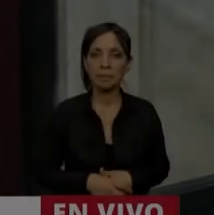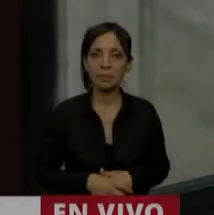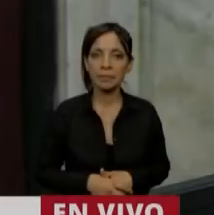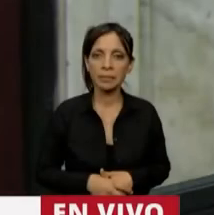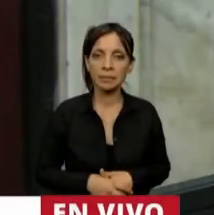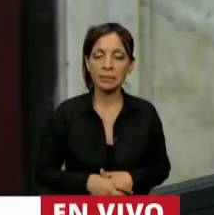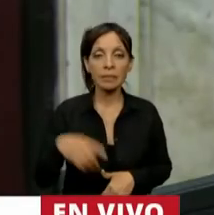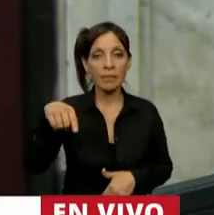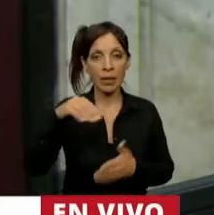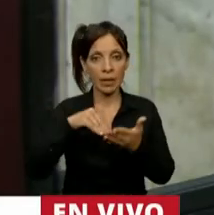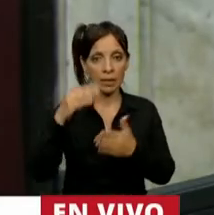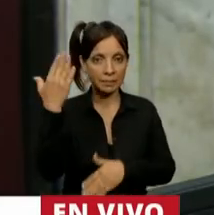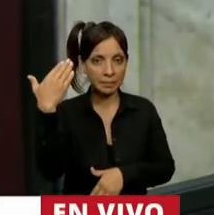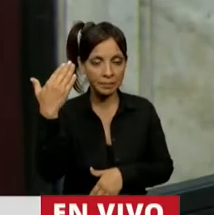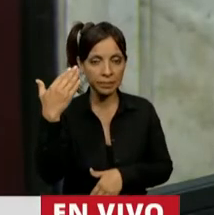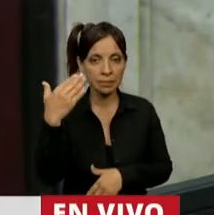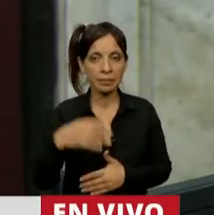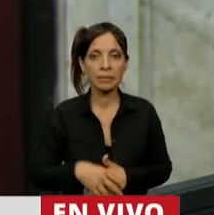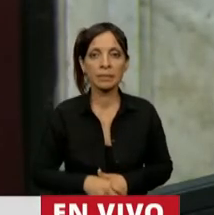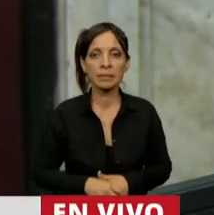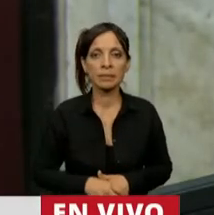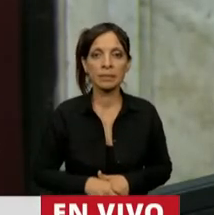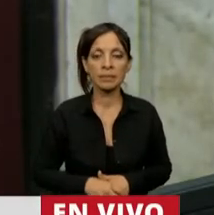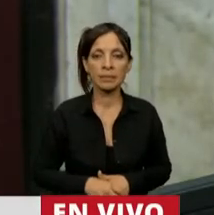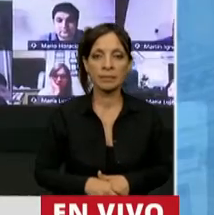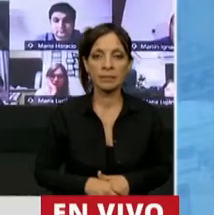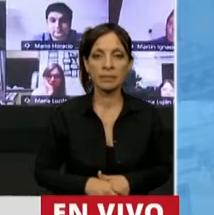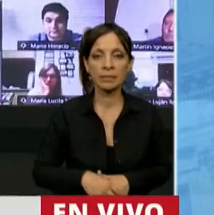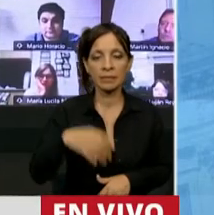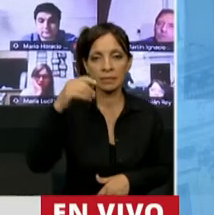Tiene la palabra la diputada Soer Elzucaría.